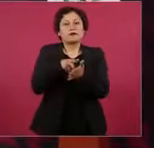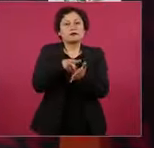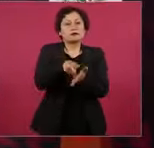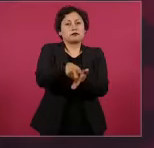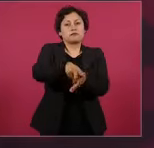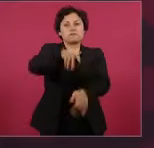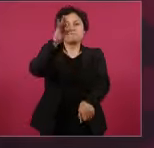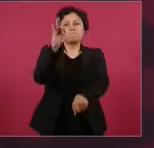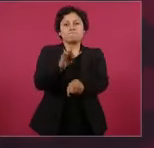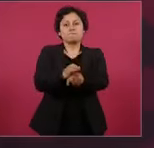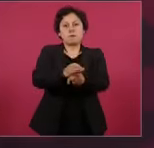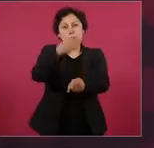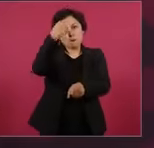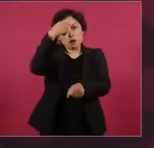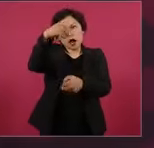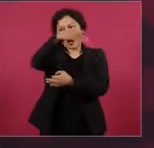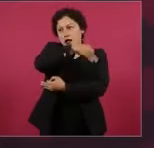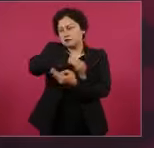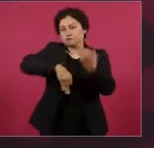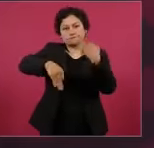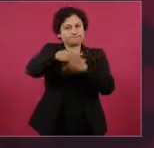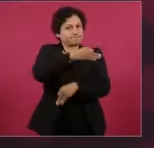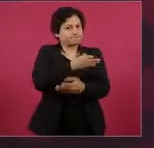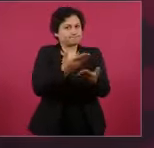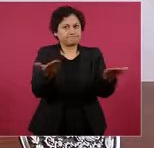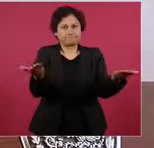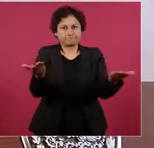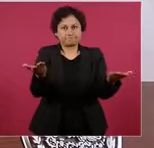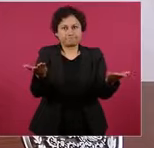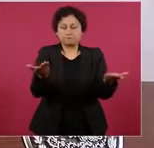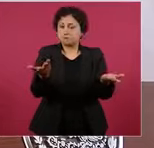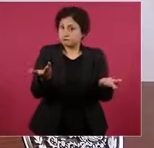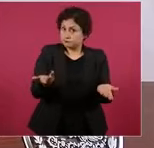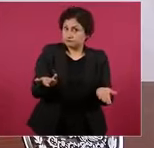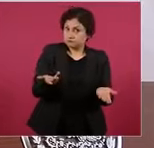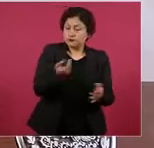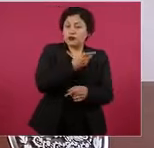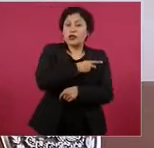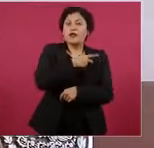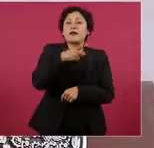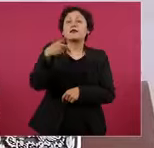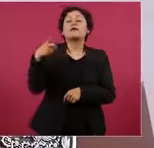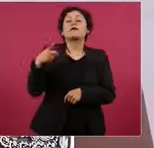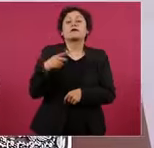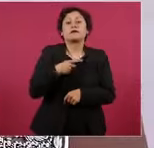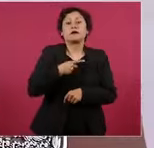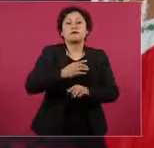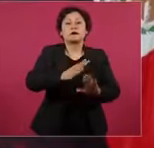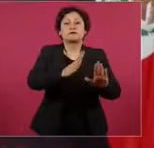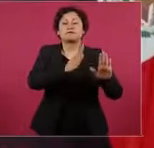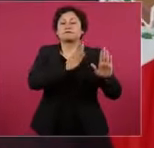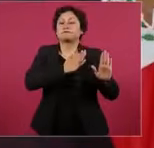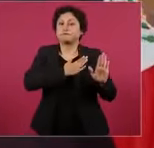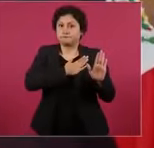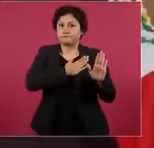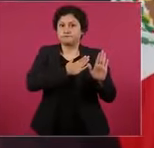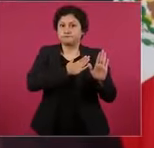y que hagamos el compromiso de desterrar la corrupción